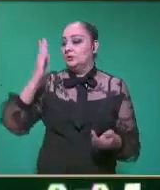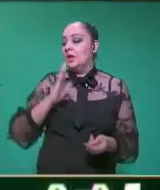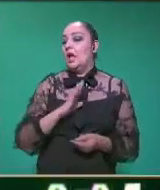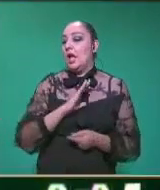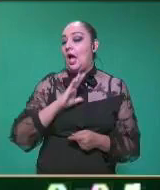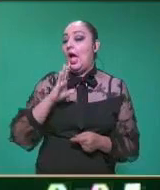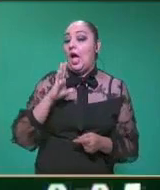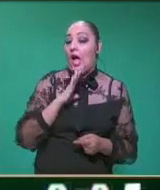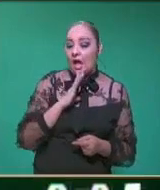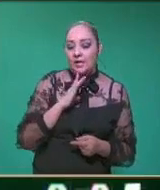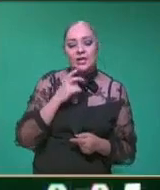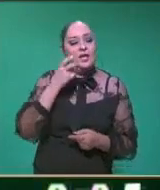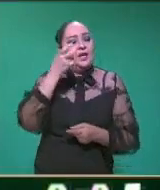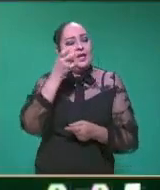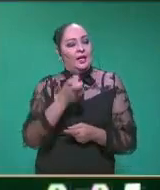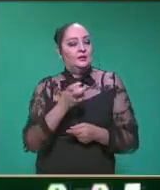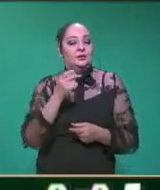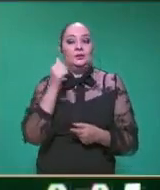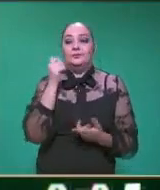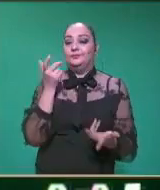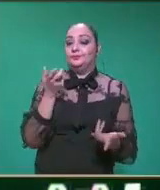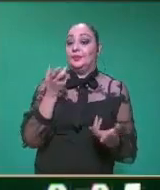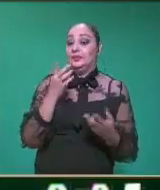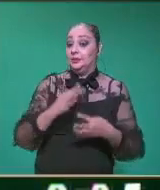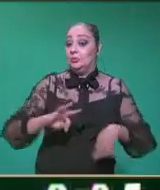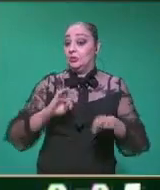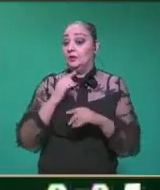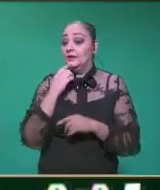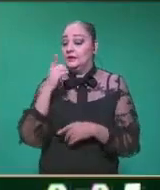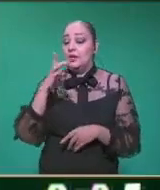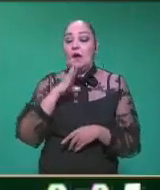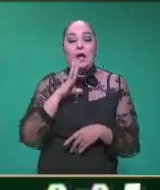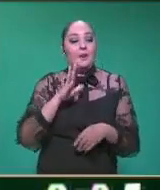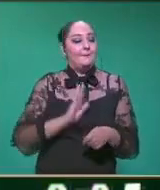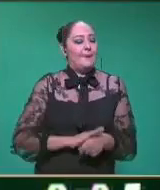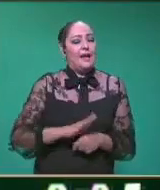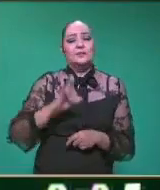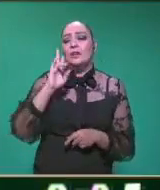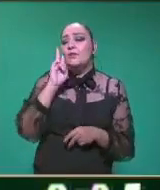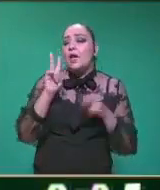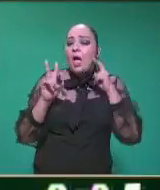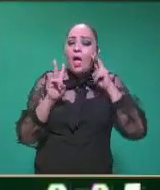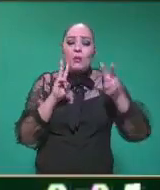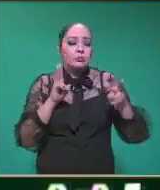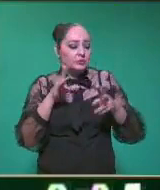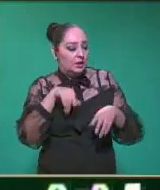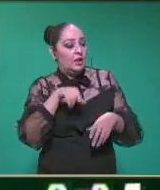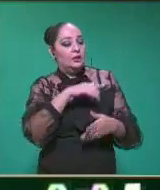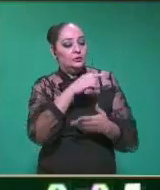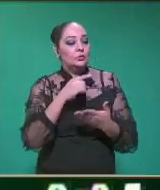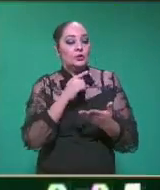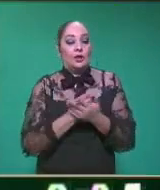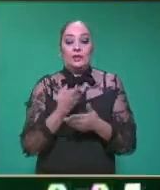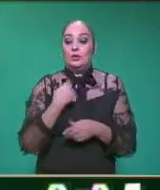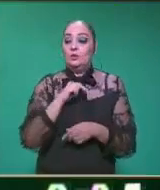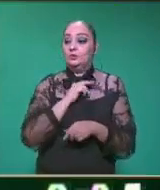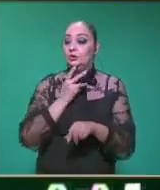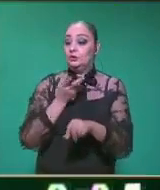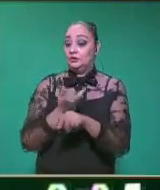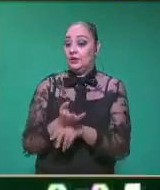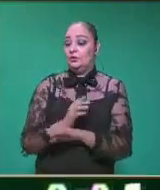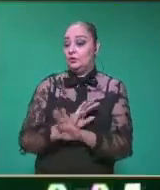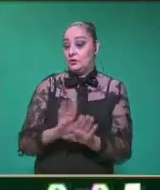encontramos. Esta especie cabe resaltar que es la que más encontramos en la ciudad y que incluso al menos aquí en nuestro estado ya es